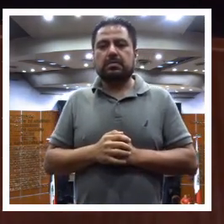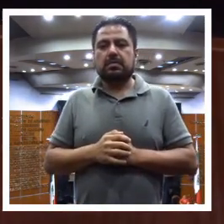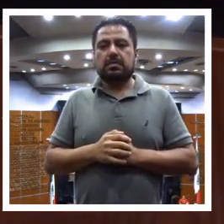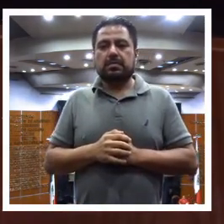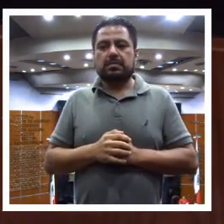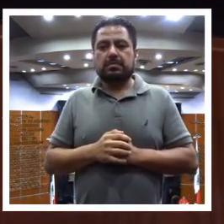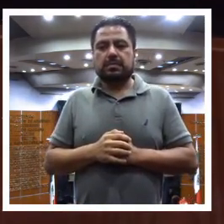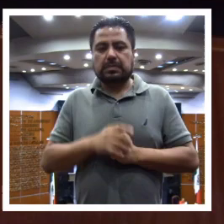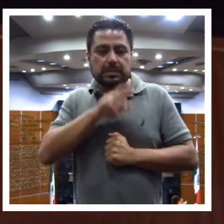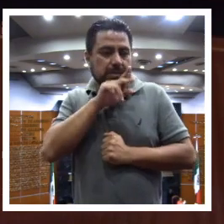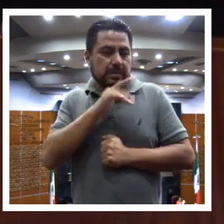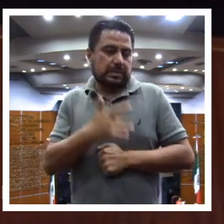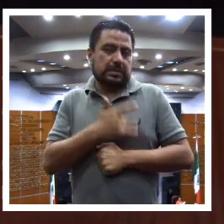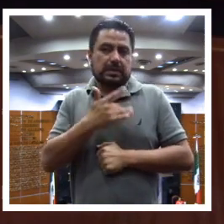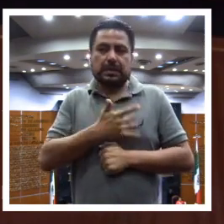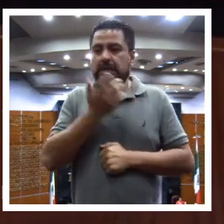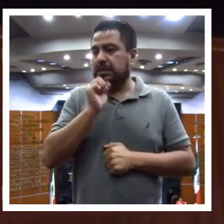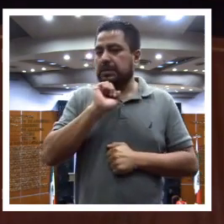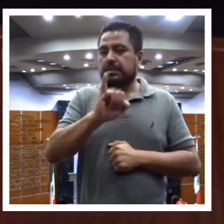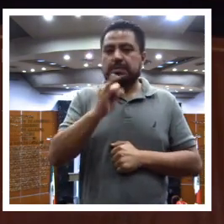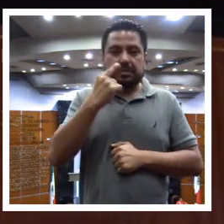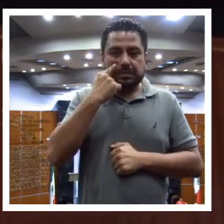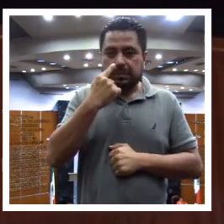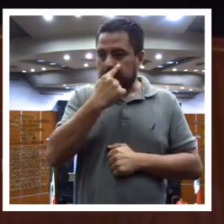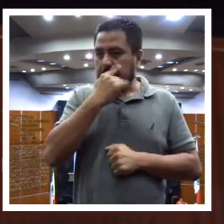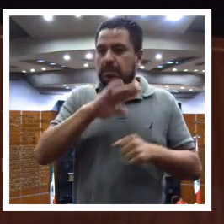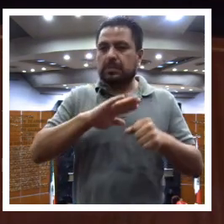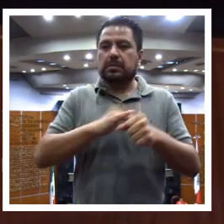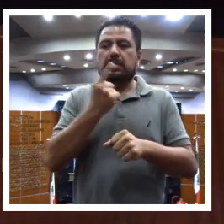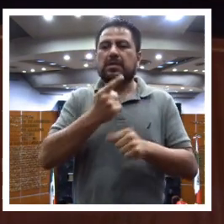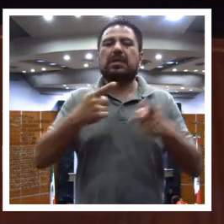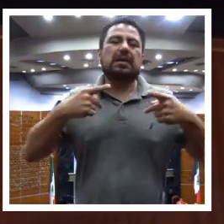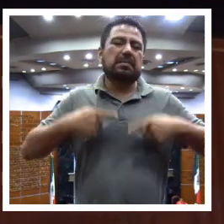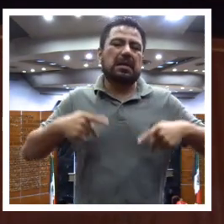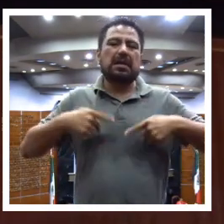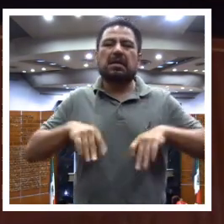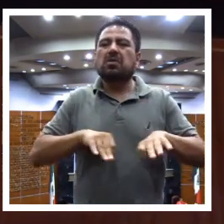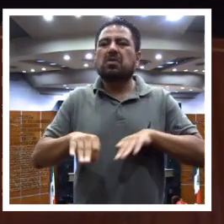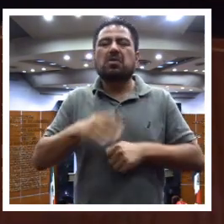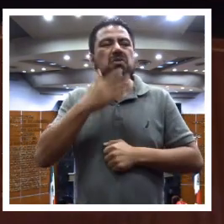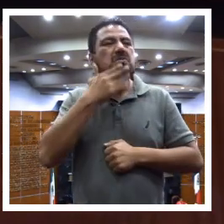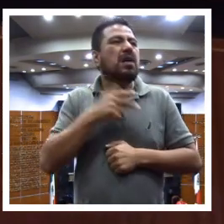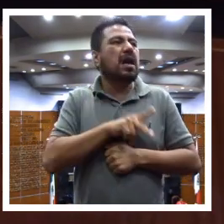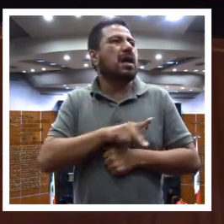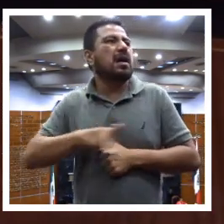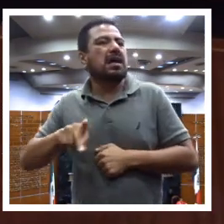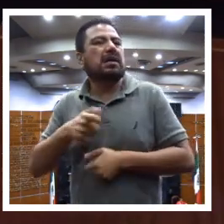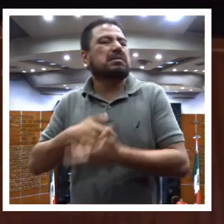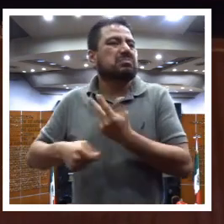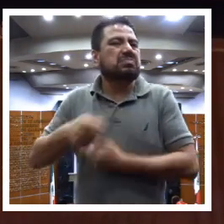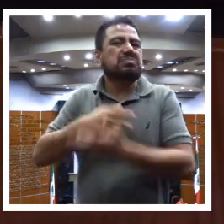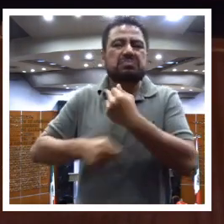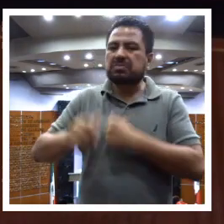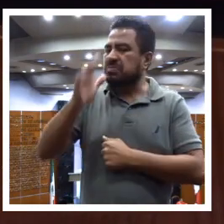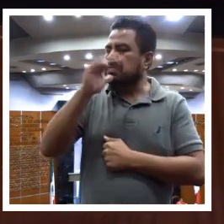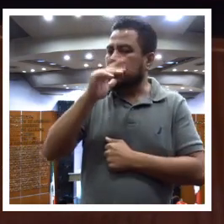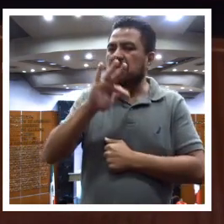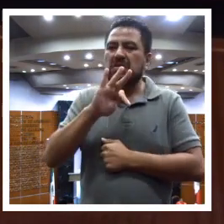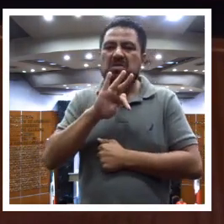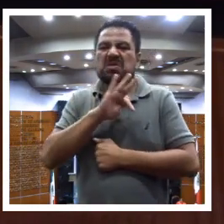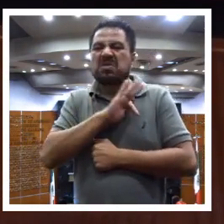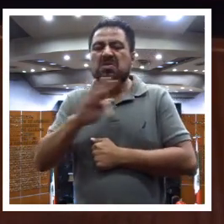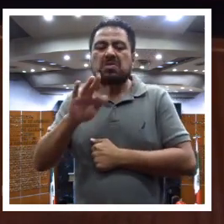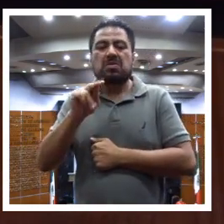Es preocupante por qué la gente sin empleo y sin ingresos económicos puede